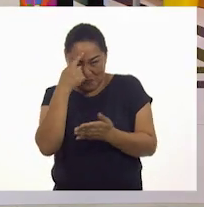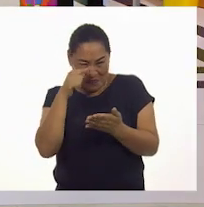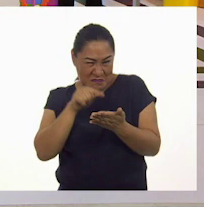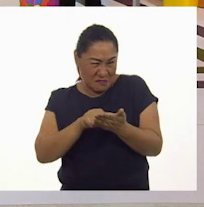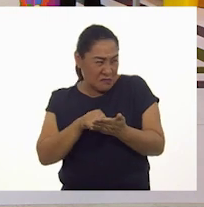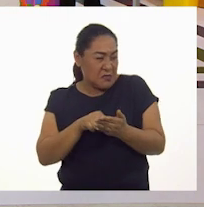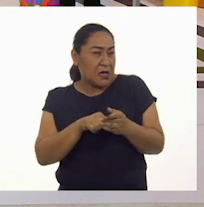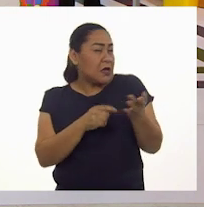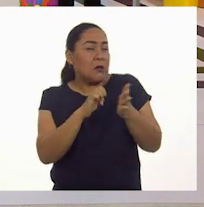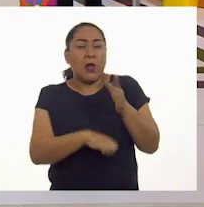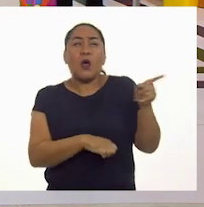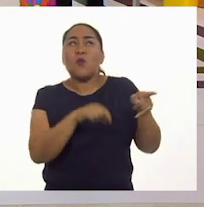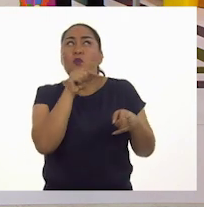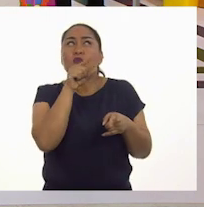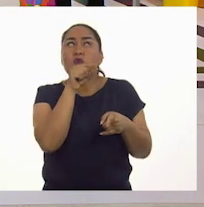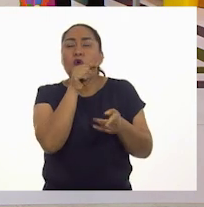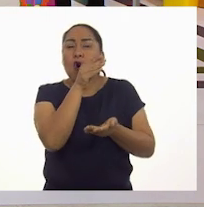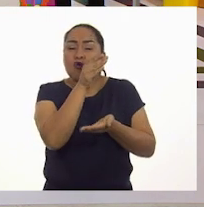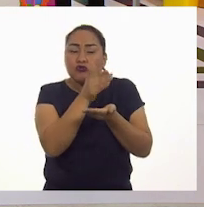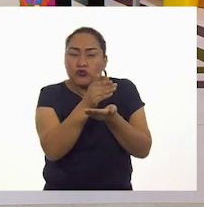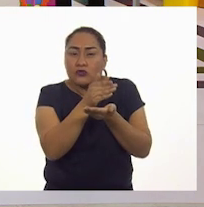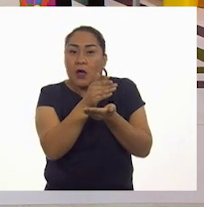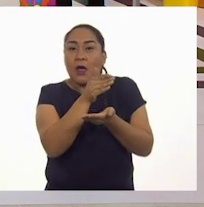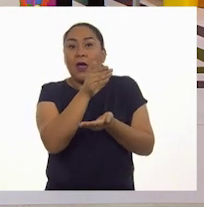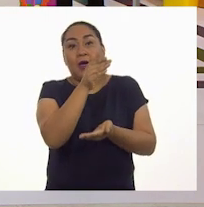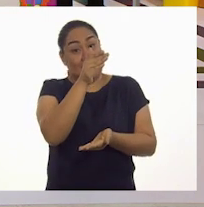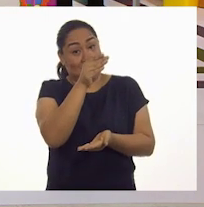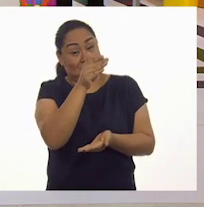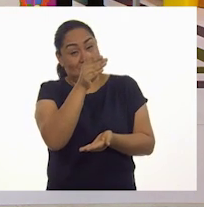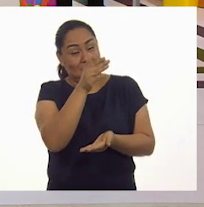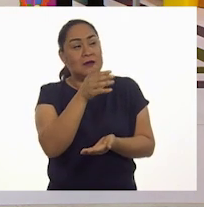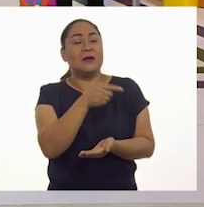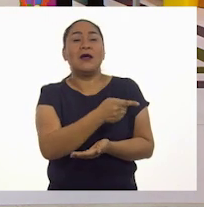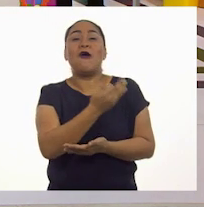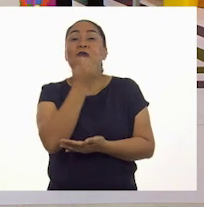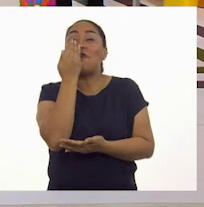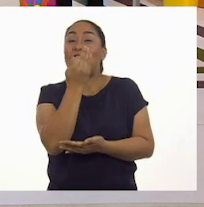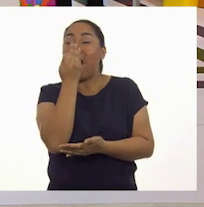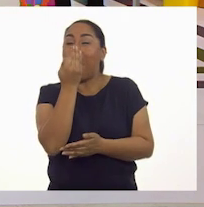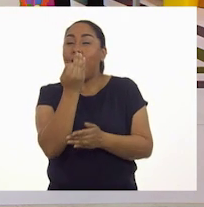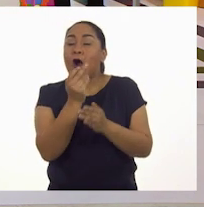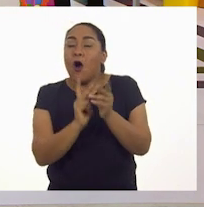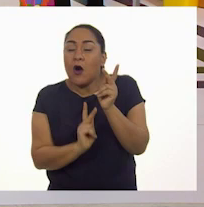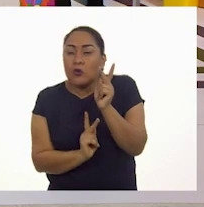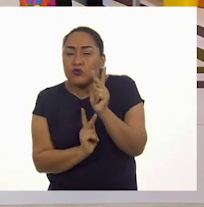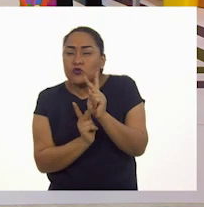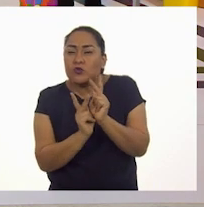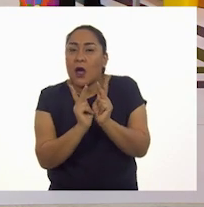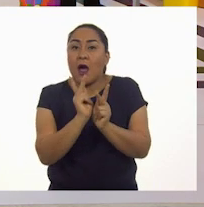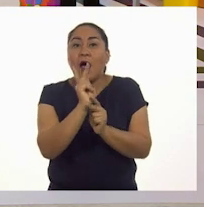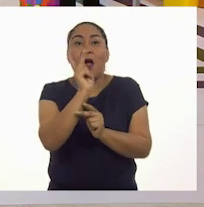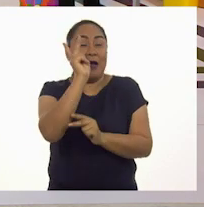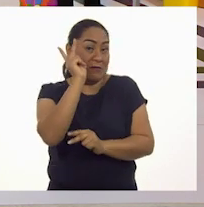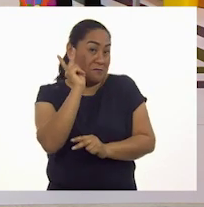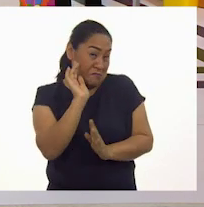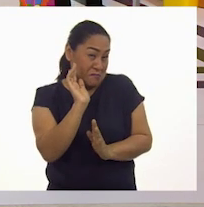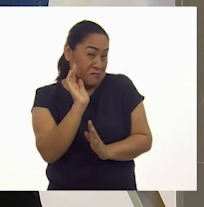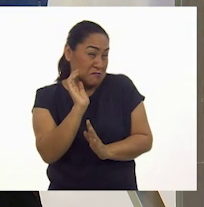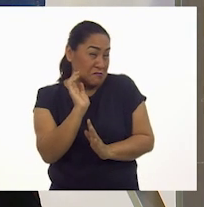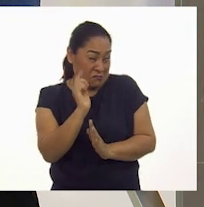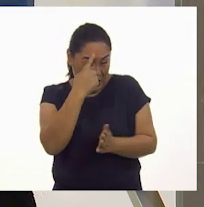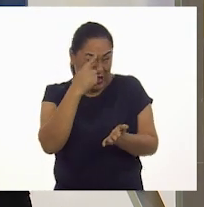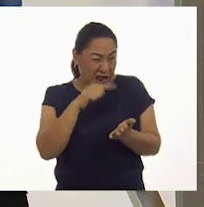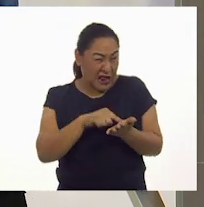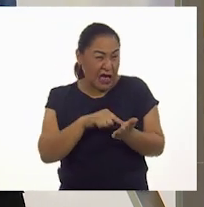porque el pollito es el chiquito y luego crece y crece, ¿cierto? Y la flor es la chiquita también y va creciendo. Y la casita también. Ajá.